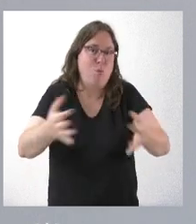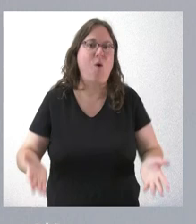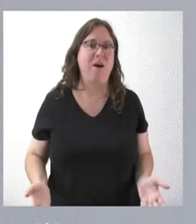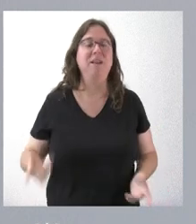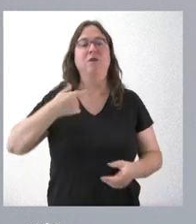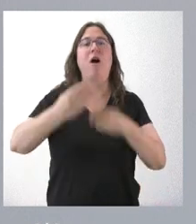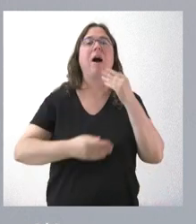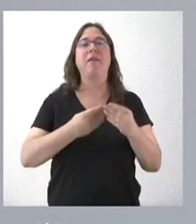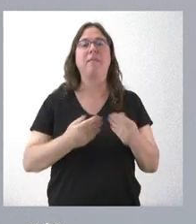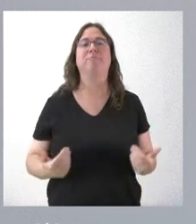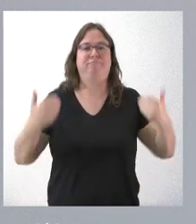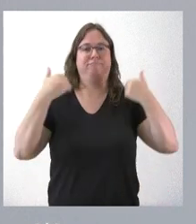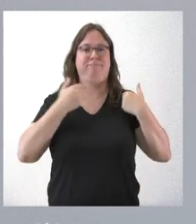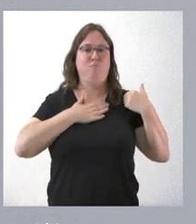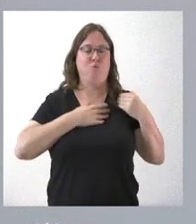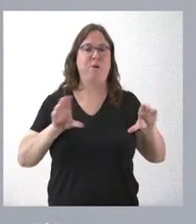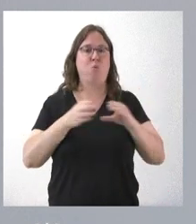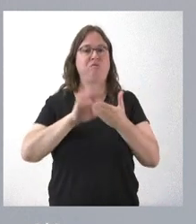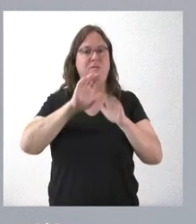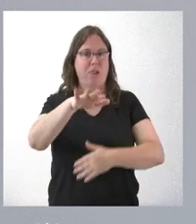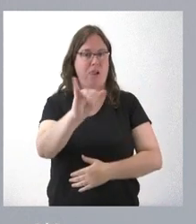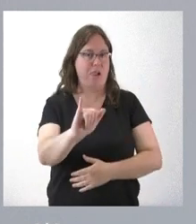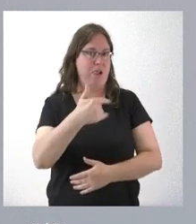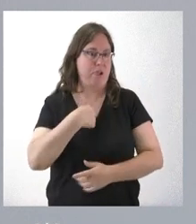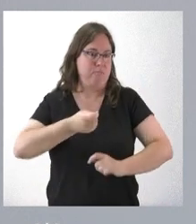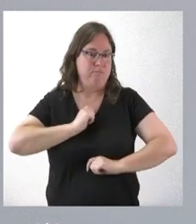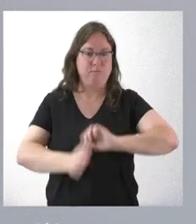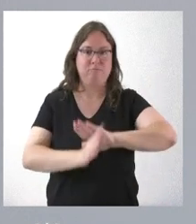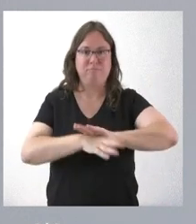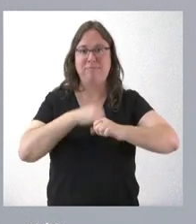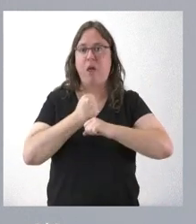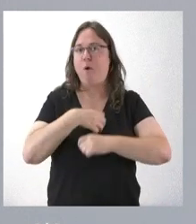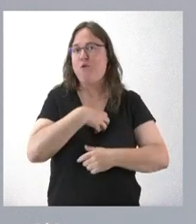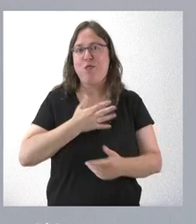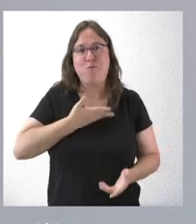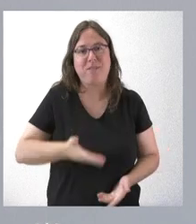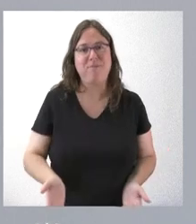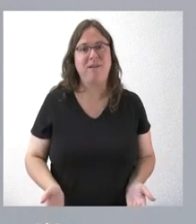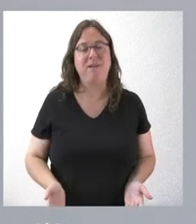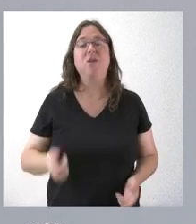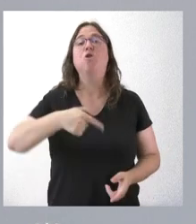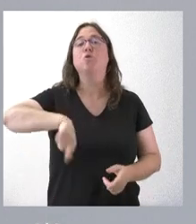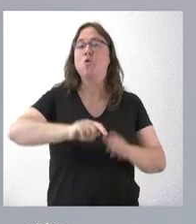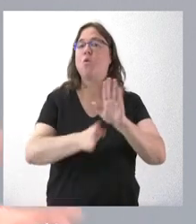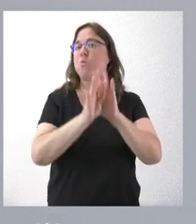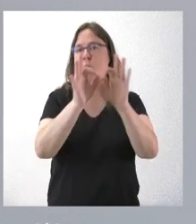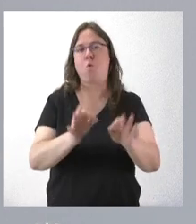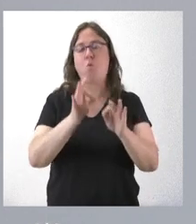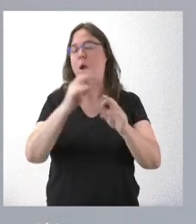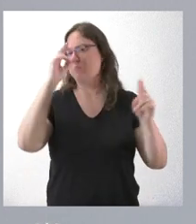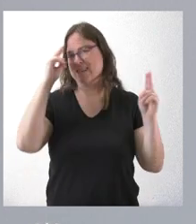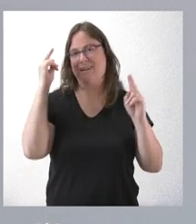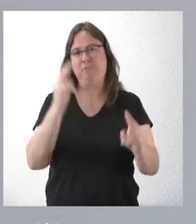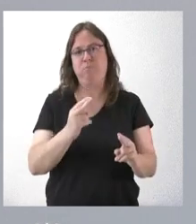realizando esas competencias que tenemos plenamente encomendadas, que es nuestra función principal y lo queremos seguir haciendo siempre desde el respeto